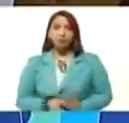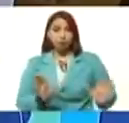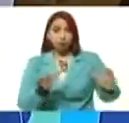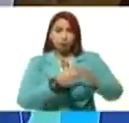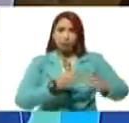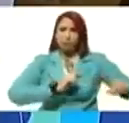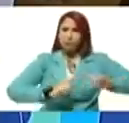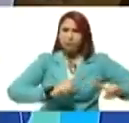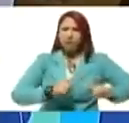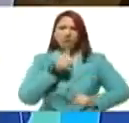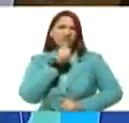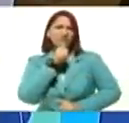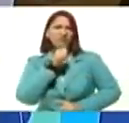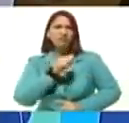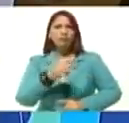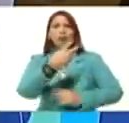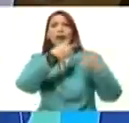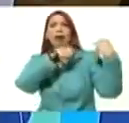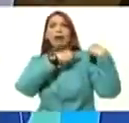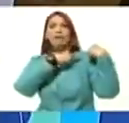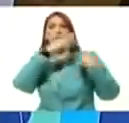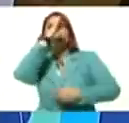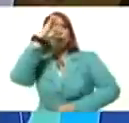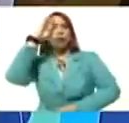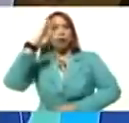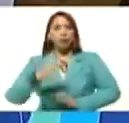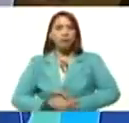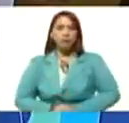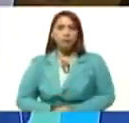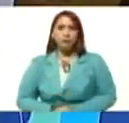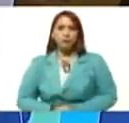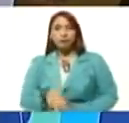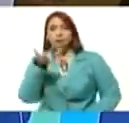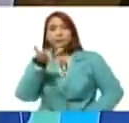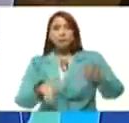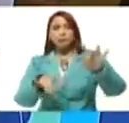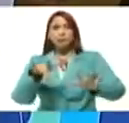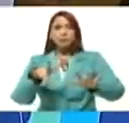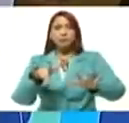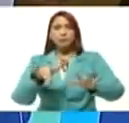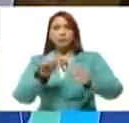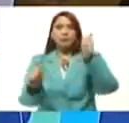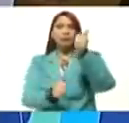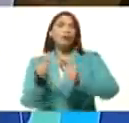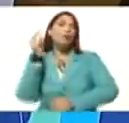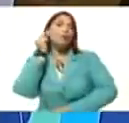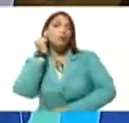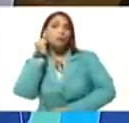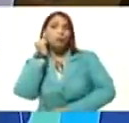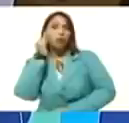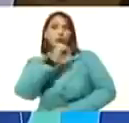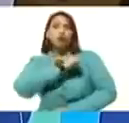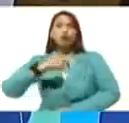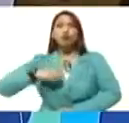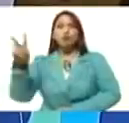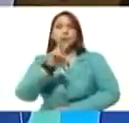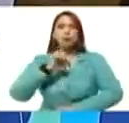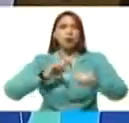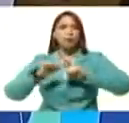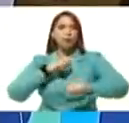coordinador, jefe Diosdado Cabello Rondón, secretaria Vanessa Montero del Movimiento Somos Venezuela,